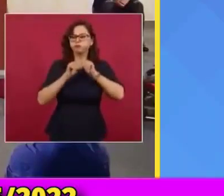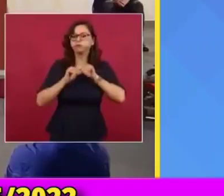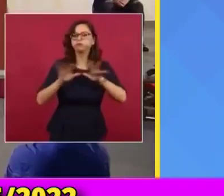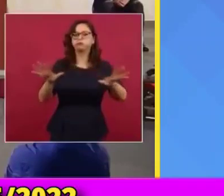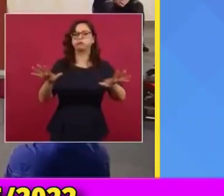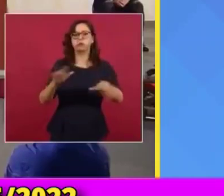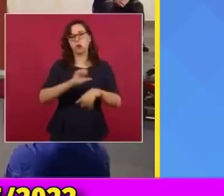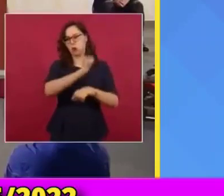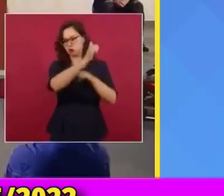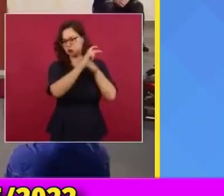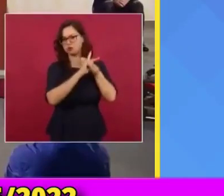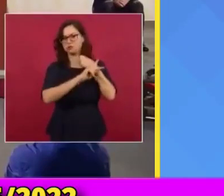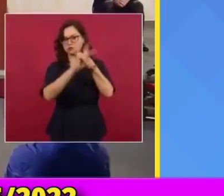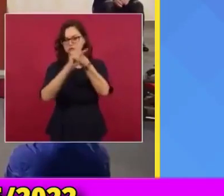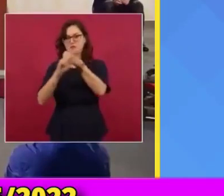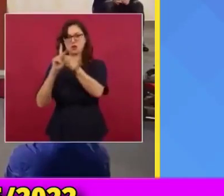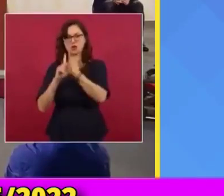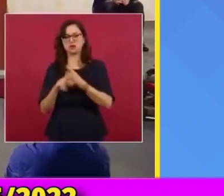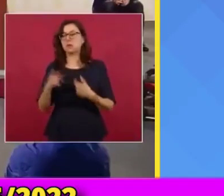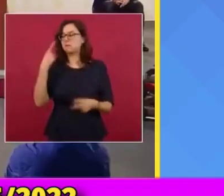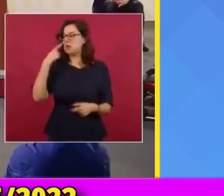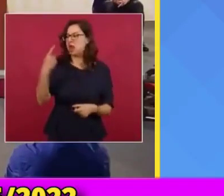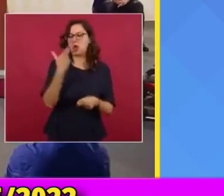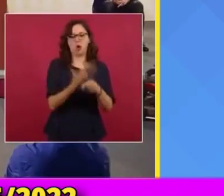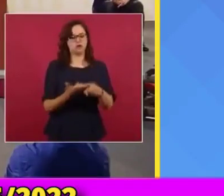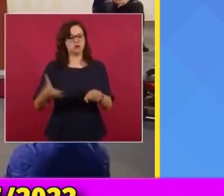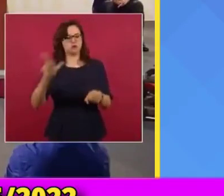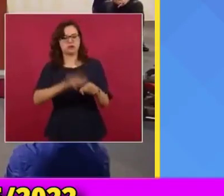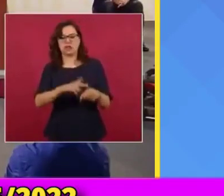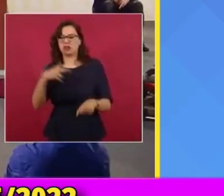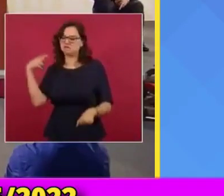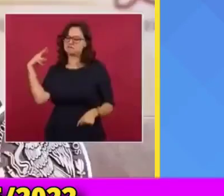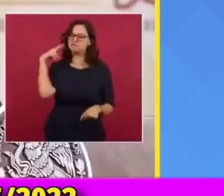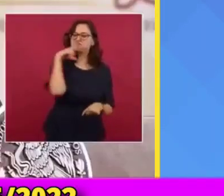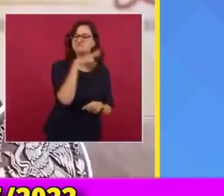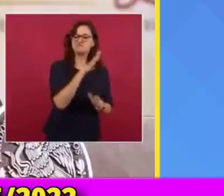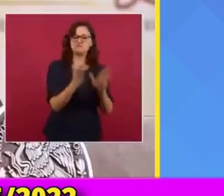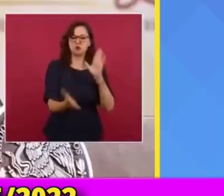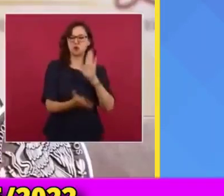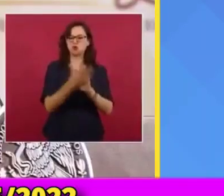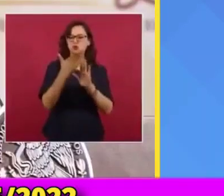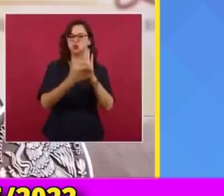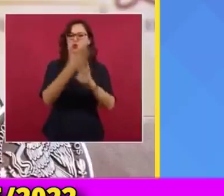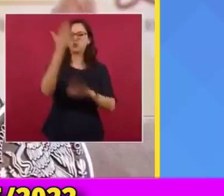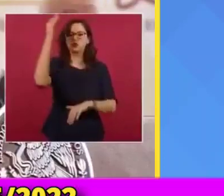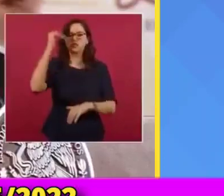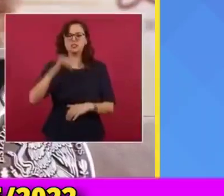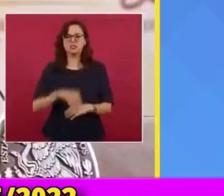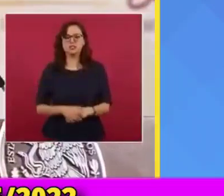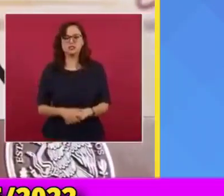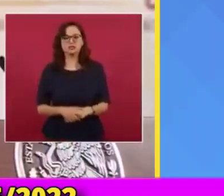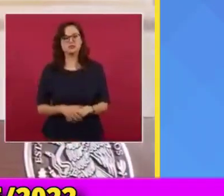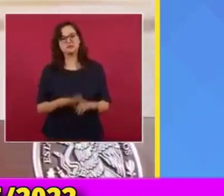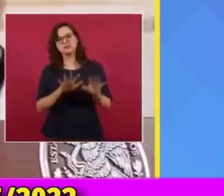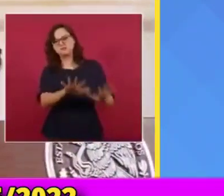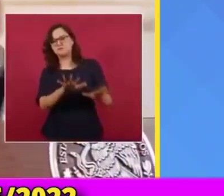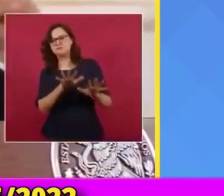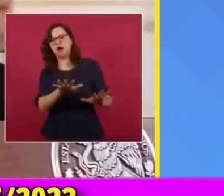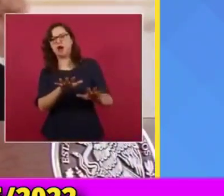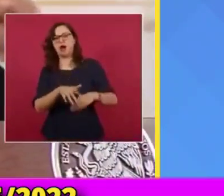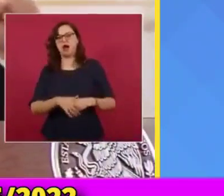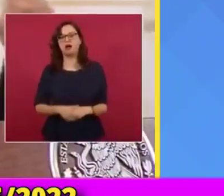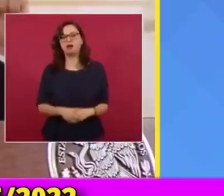obras que hacen hospitales en un mes, en dos meses, en tres meses. Esta es una de las obras más